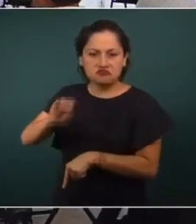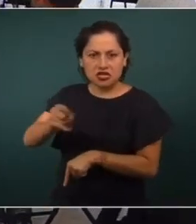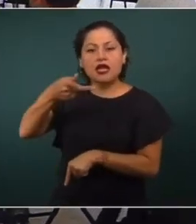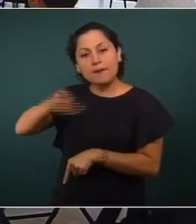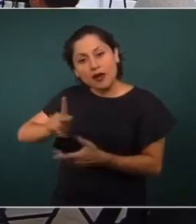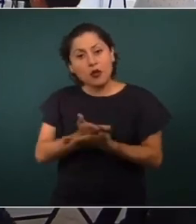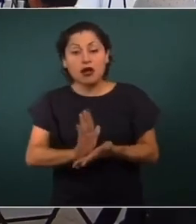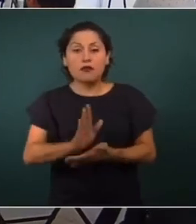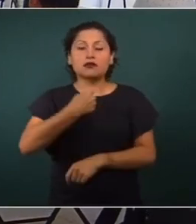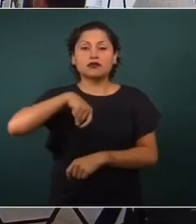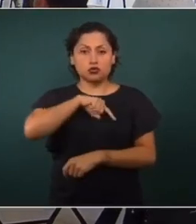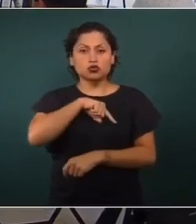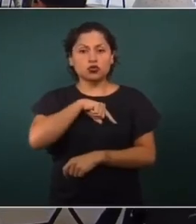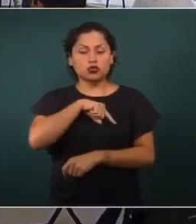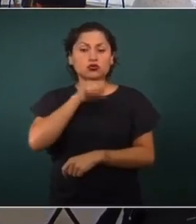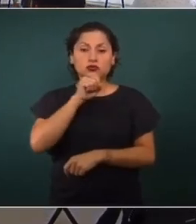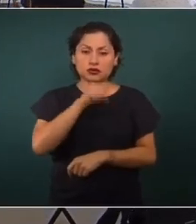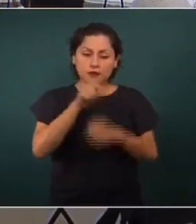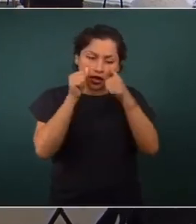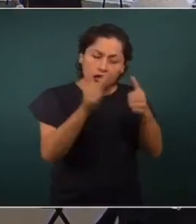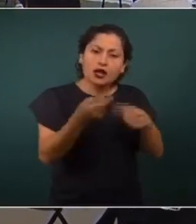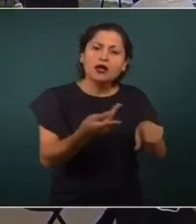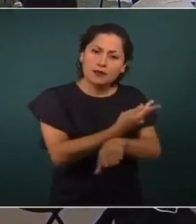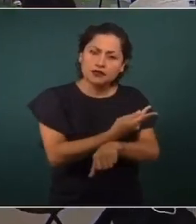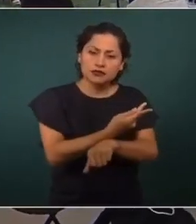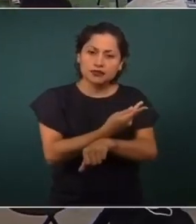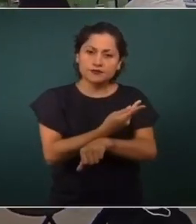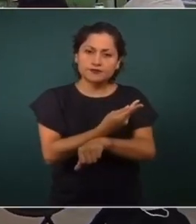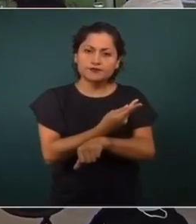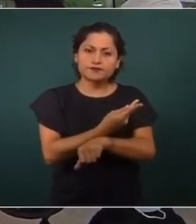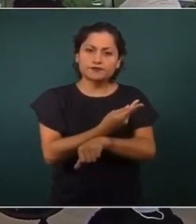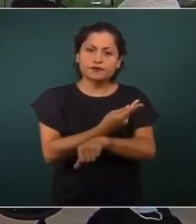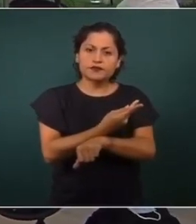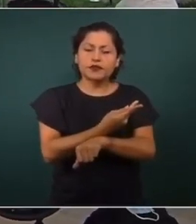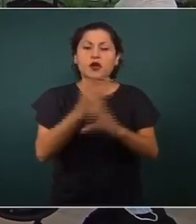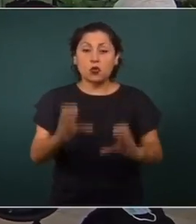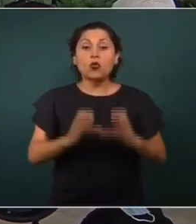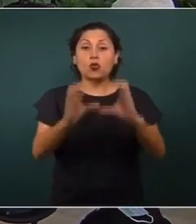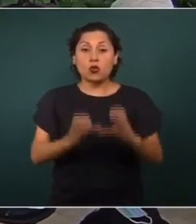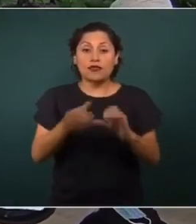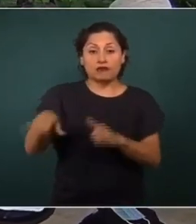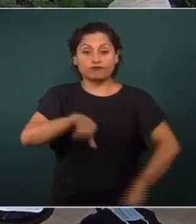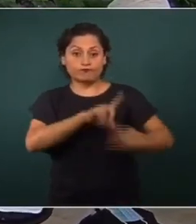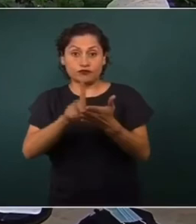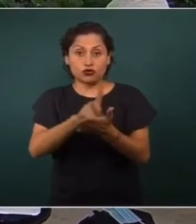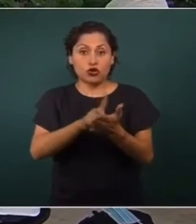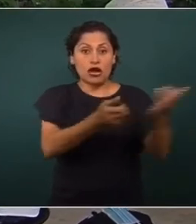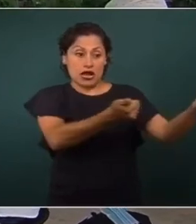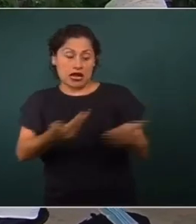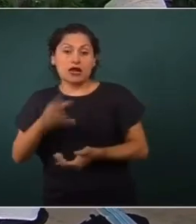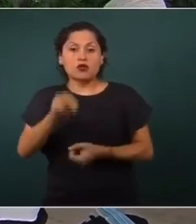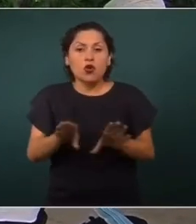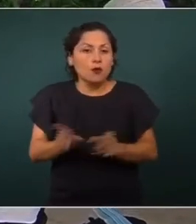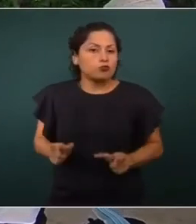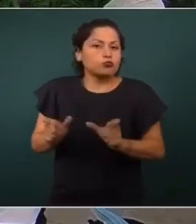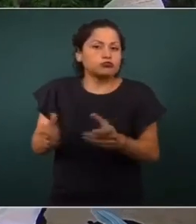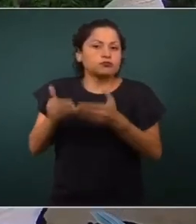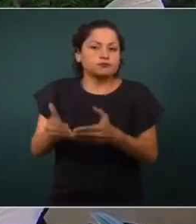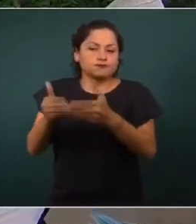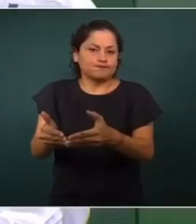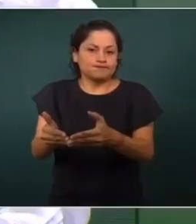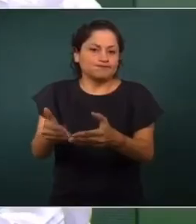combatiendo el que no se introduzcan estos químicos por los puertos de México, que no se